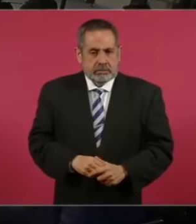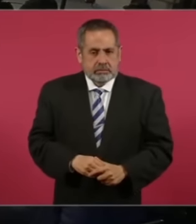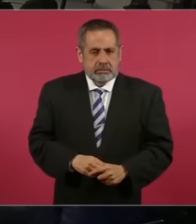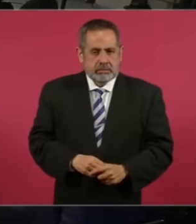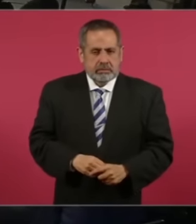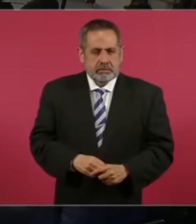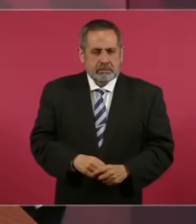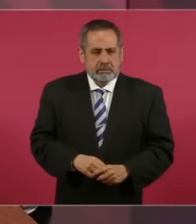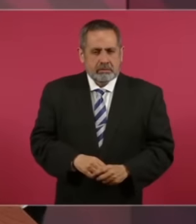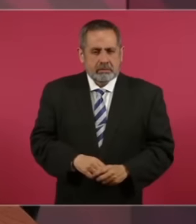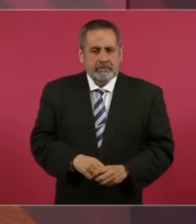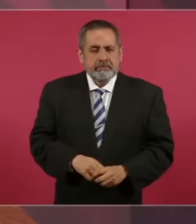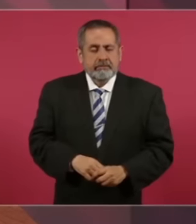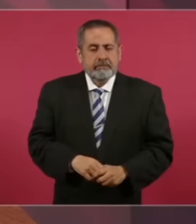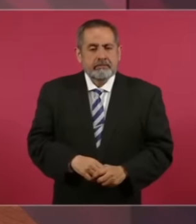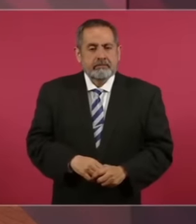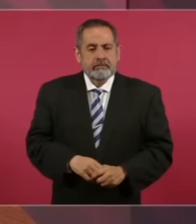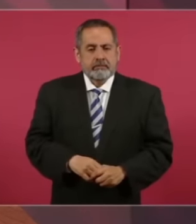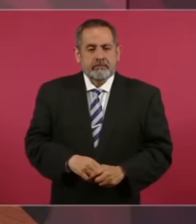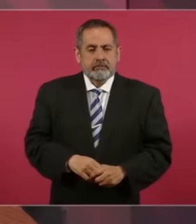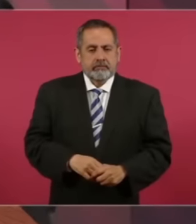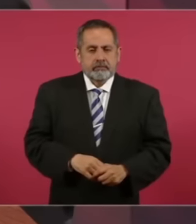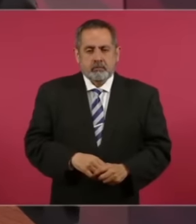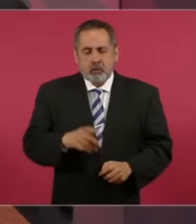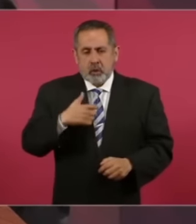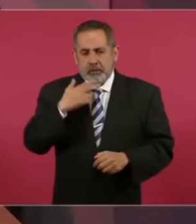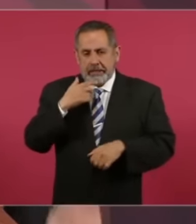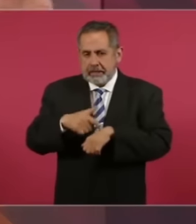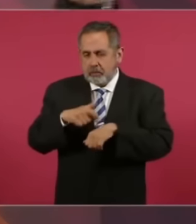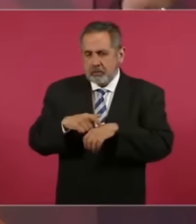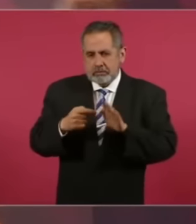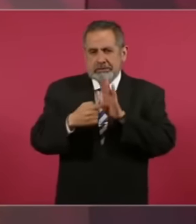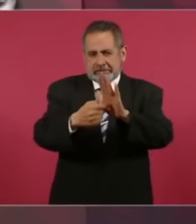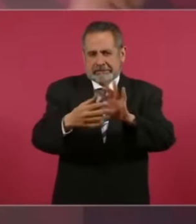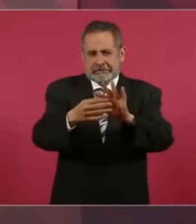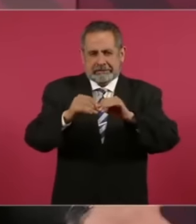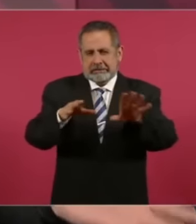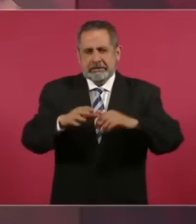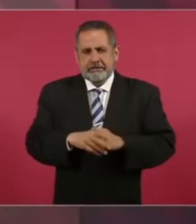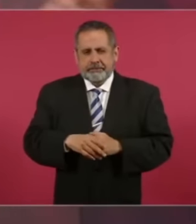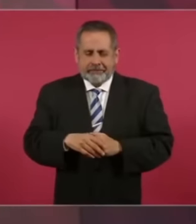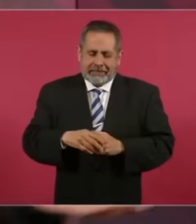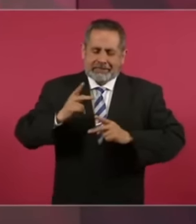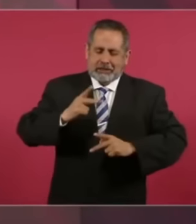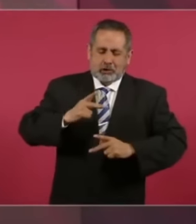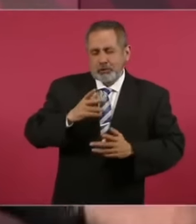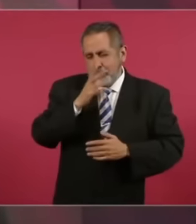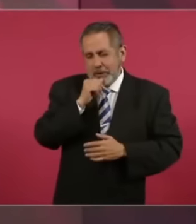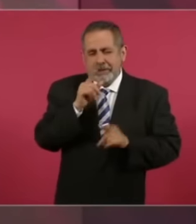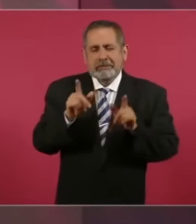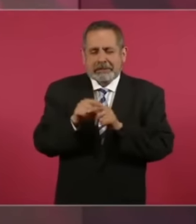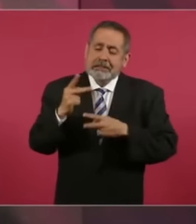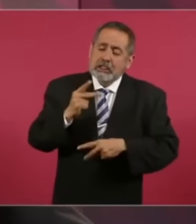Voy a utilizar un poco de tiempo Esto no puede ser para TikTok Porque